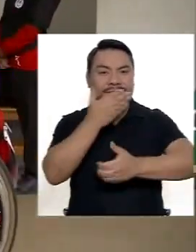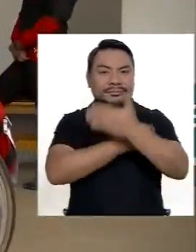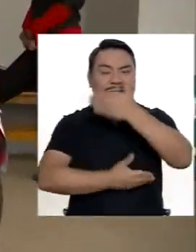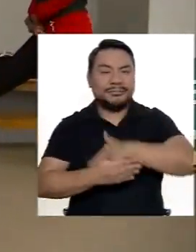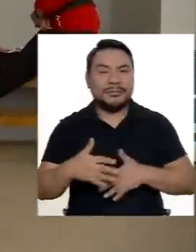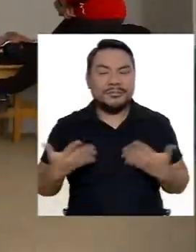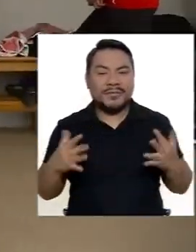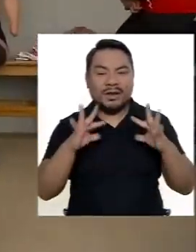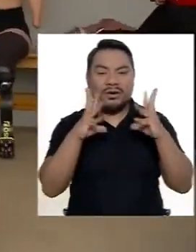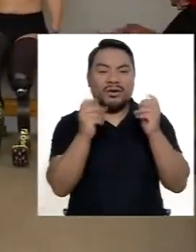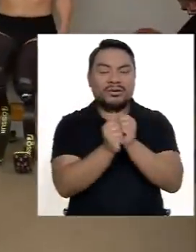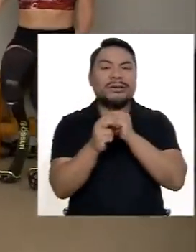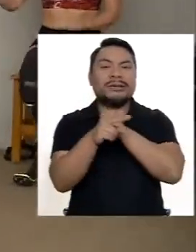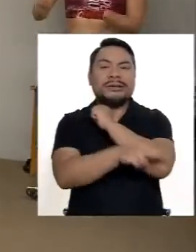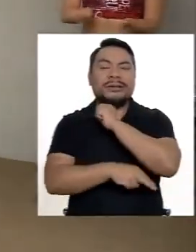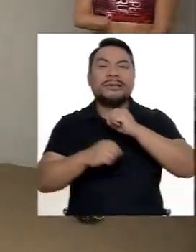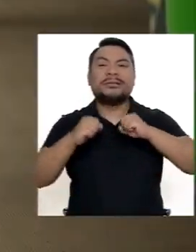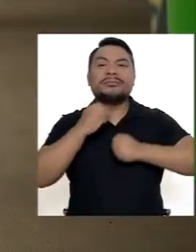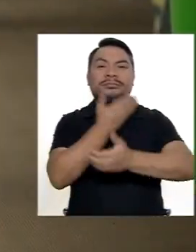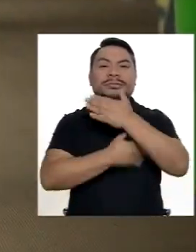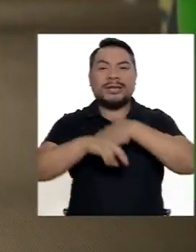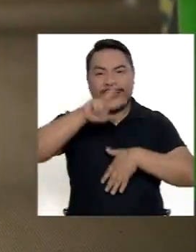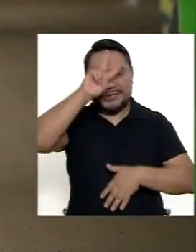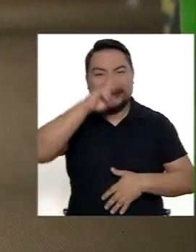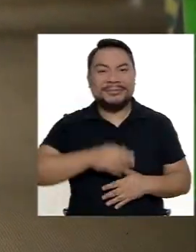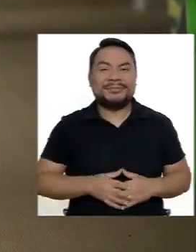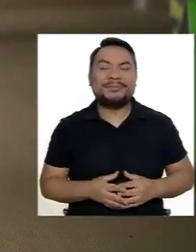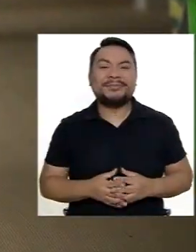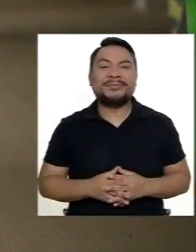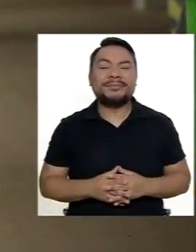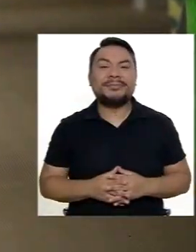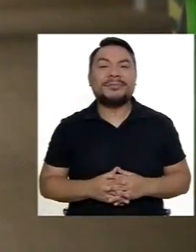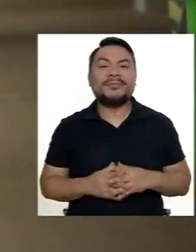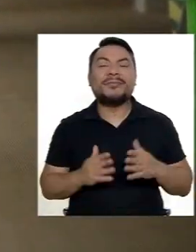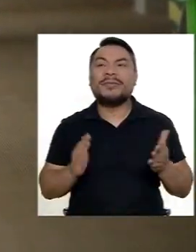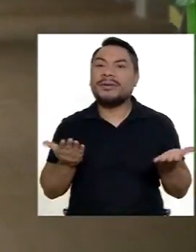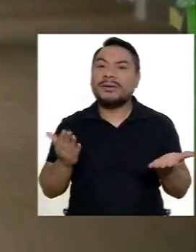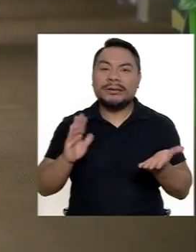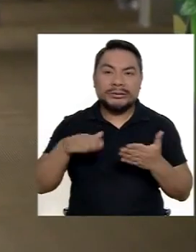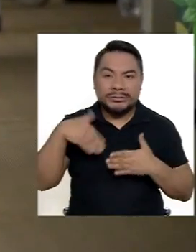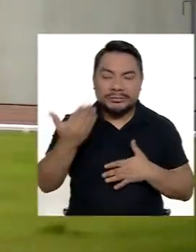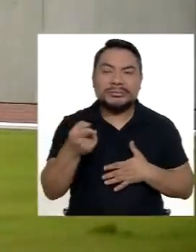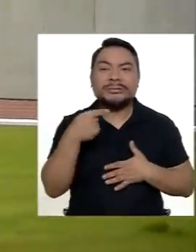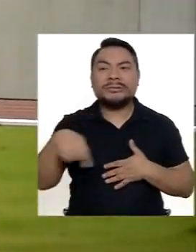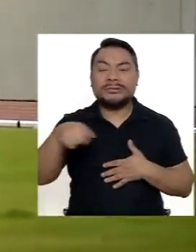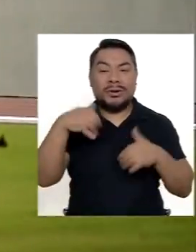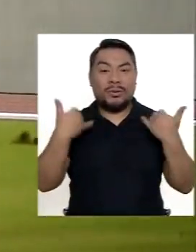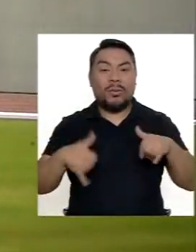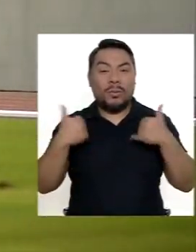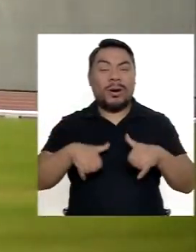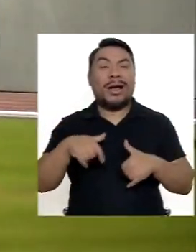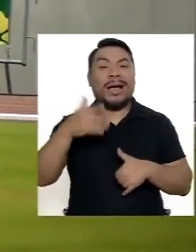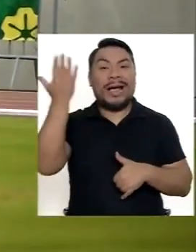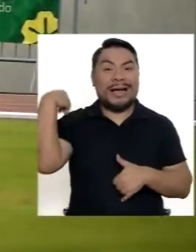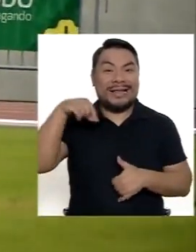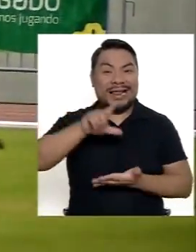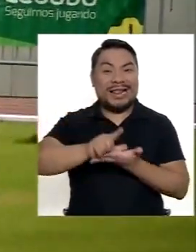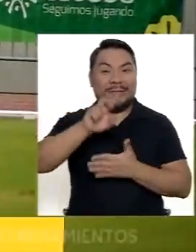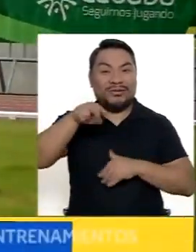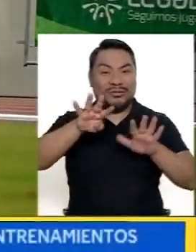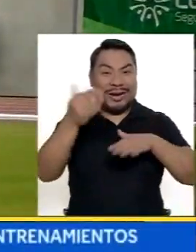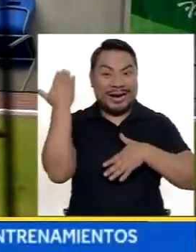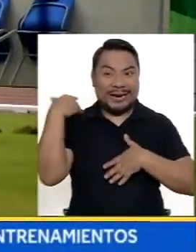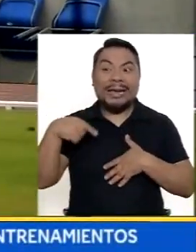Paratletismo De la Asociación Nacional Paralímpica del Perú Después de los Juegos Panamericanos de Lima